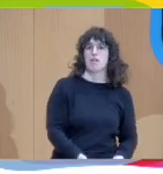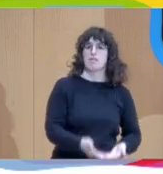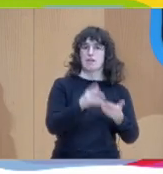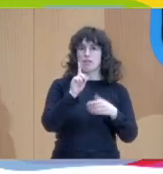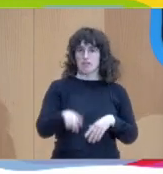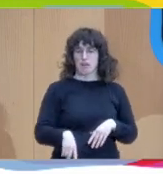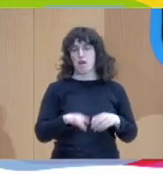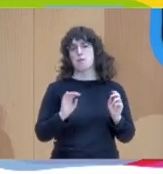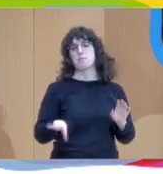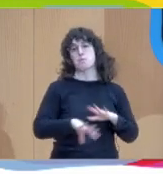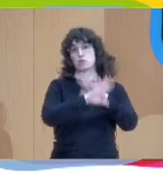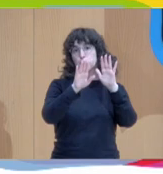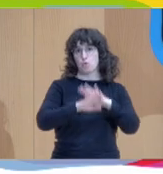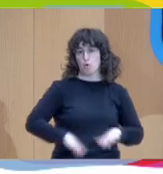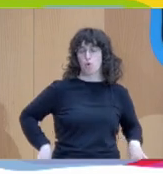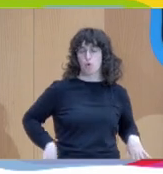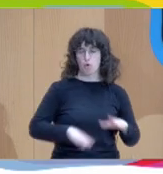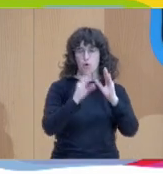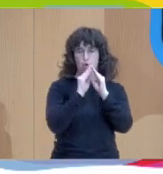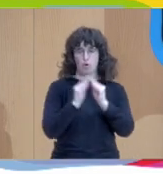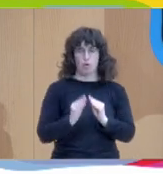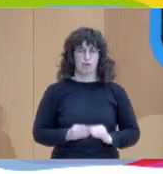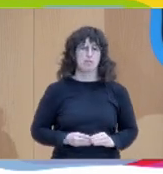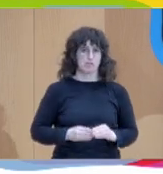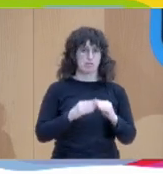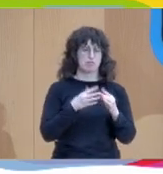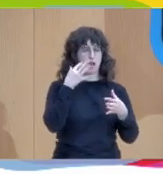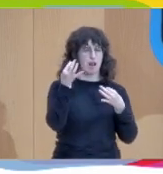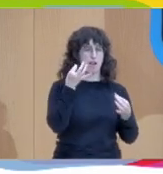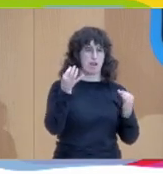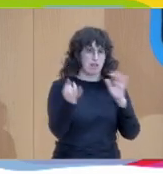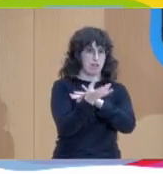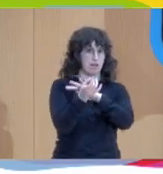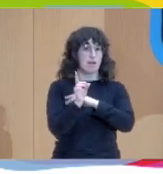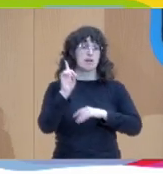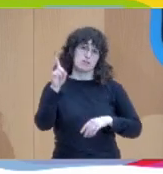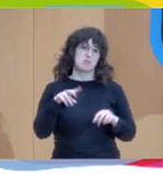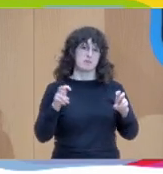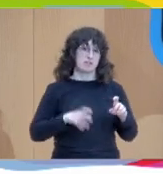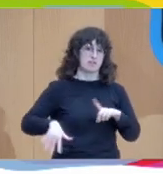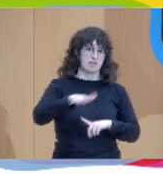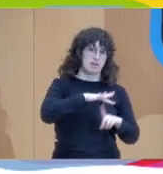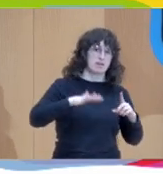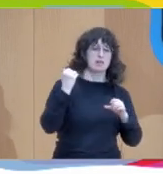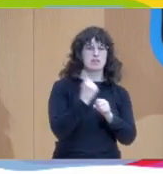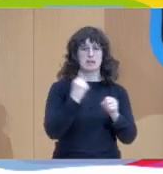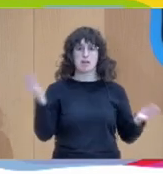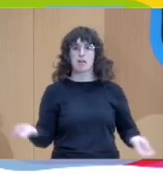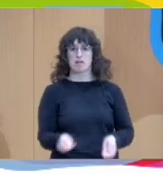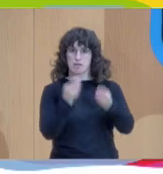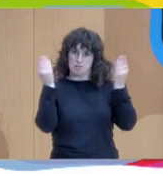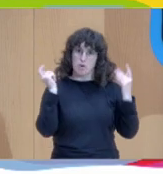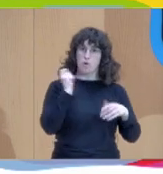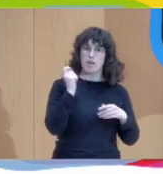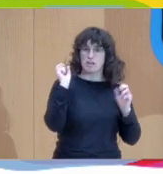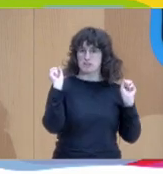para mejorar el clima de equipo facilitando la expresión emocional sin juicio. Con las familias propiciar que sea una